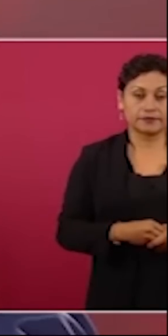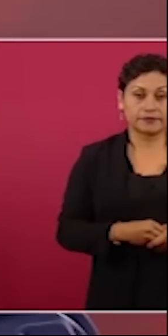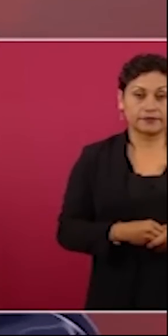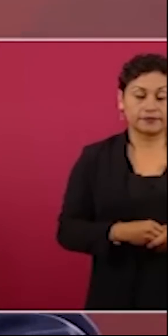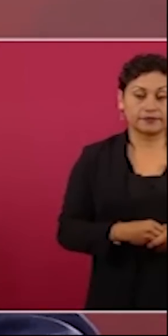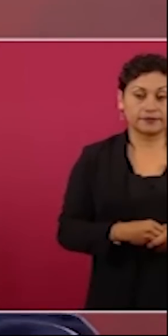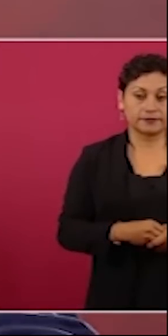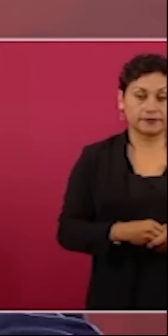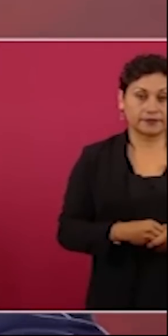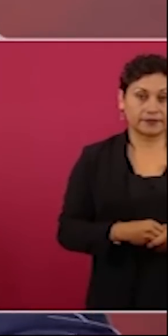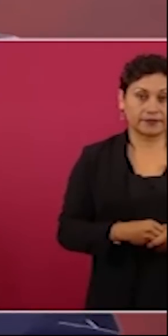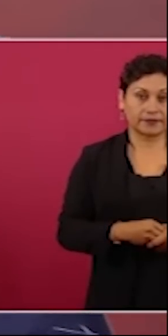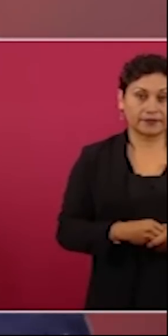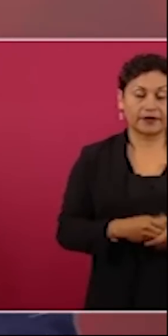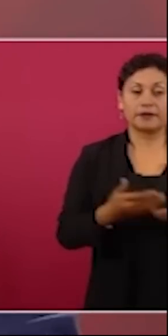fingió